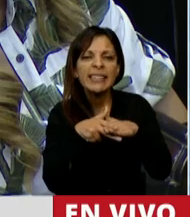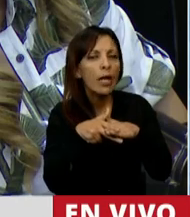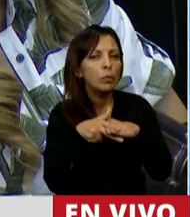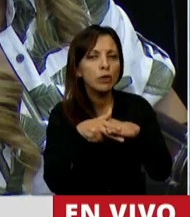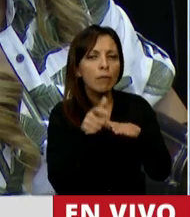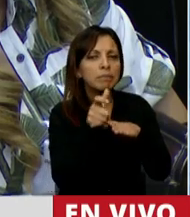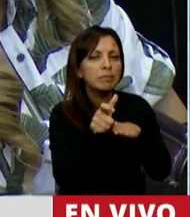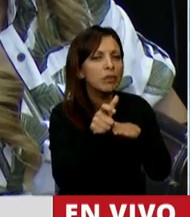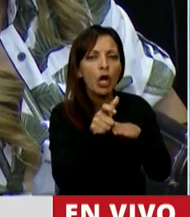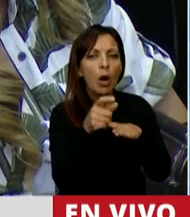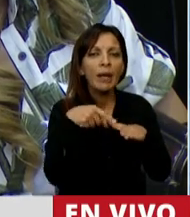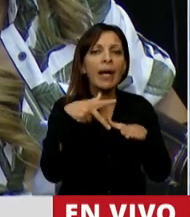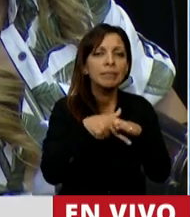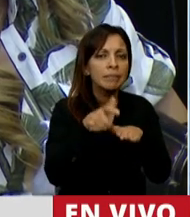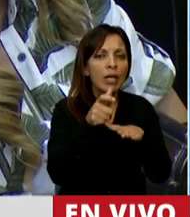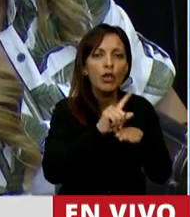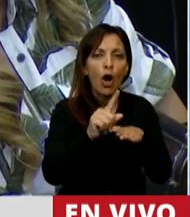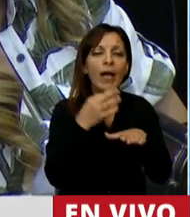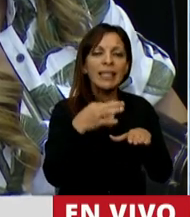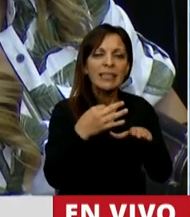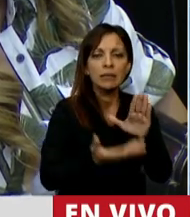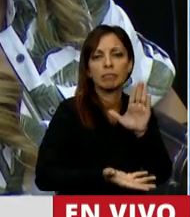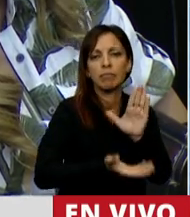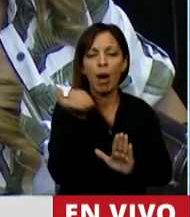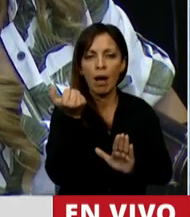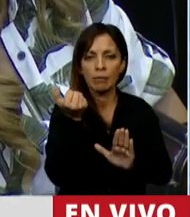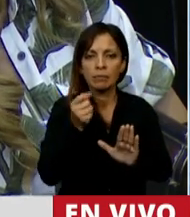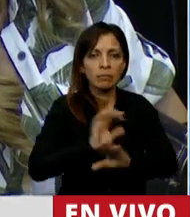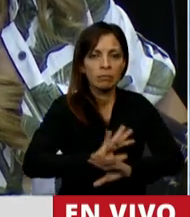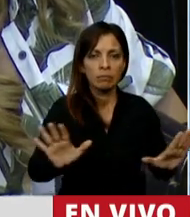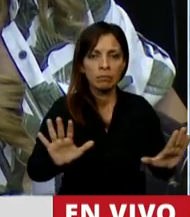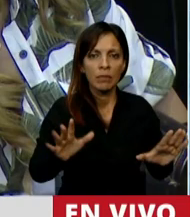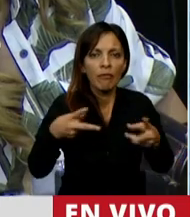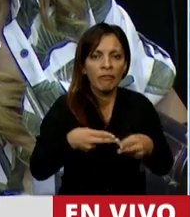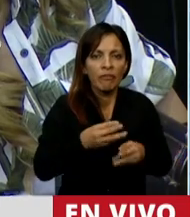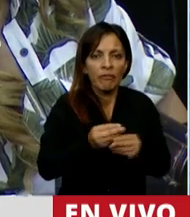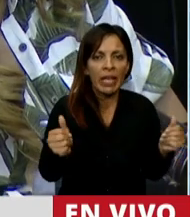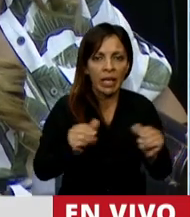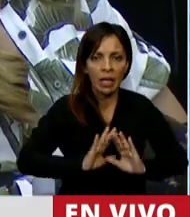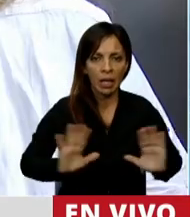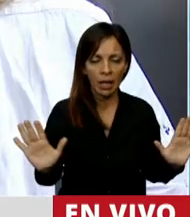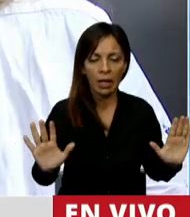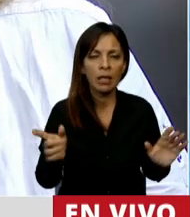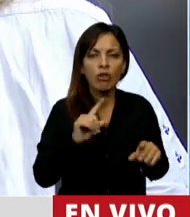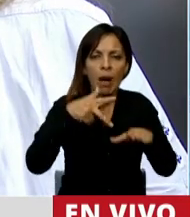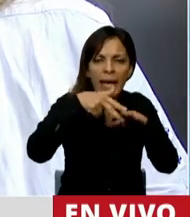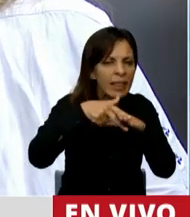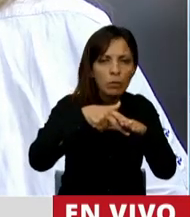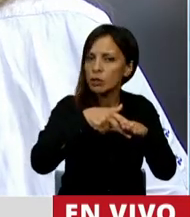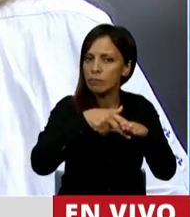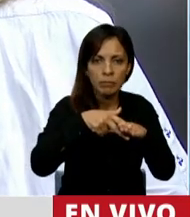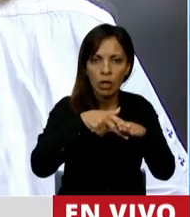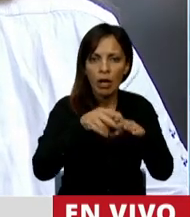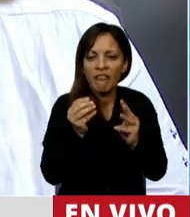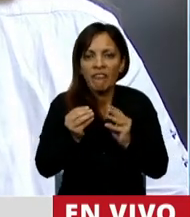es una interrupción, es una supresión del embarazo. No es una interrupción del embarazo, sino es una